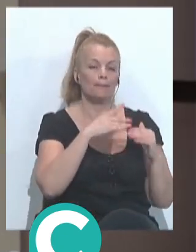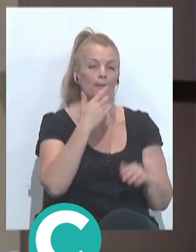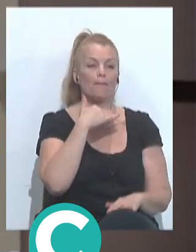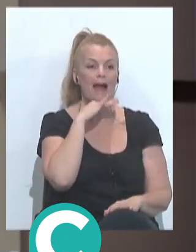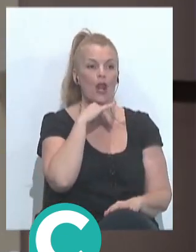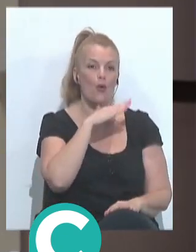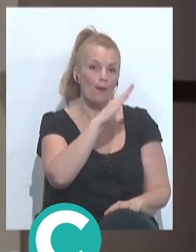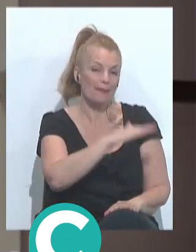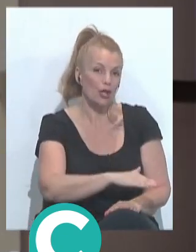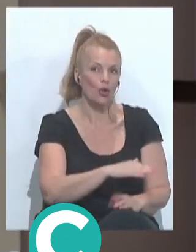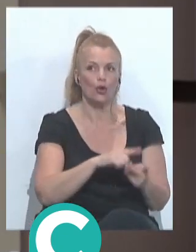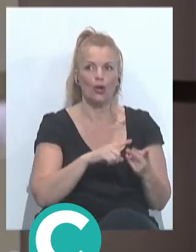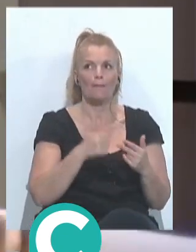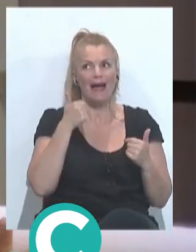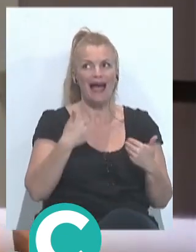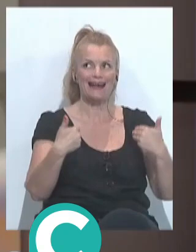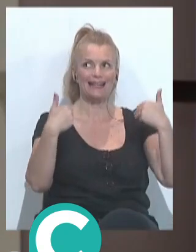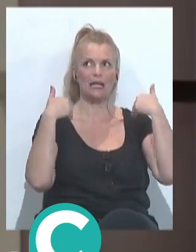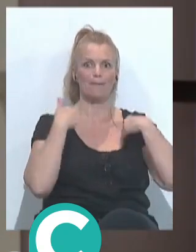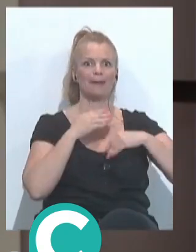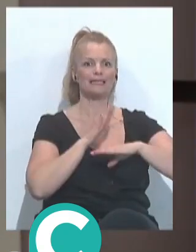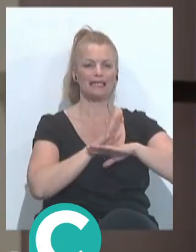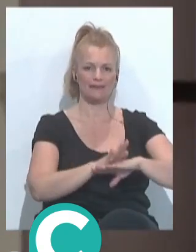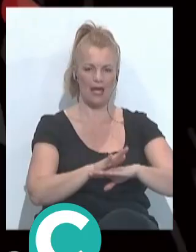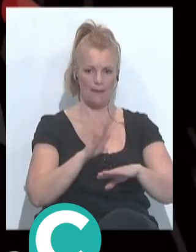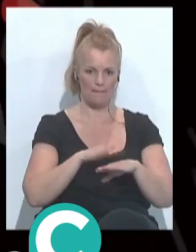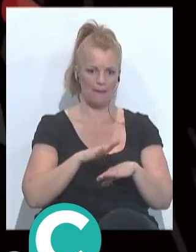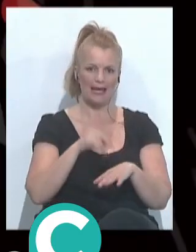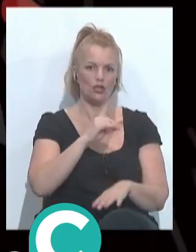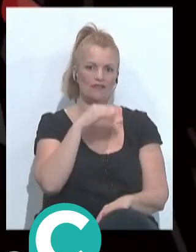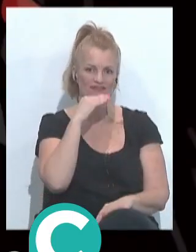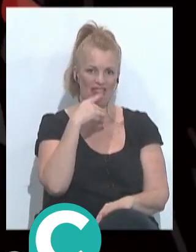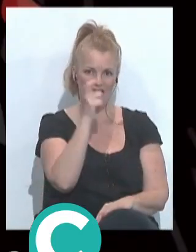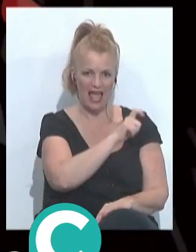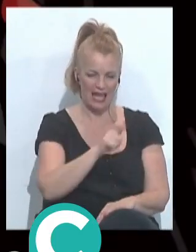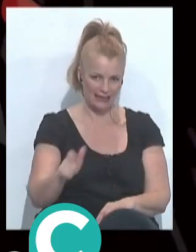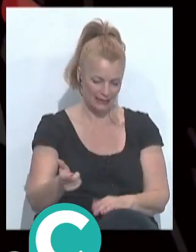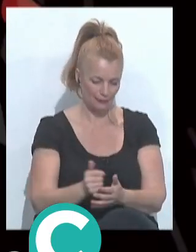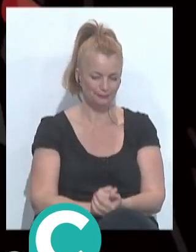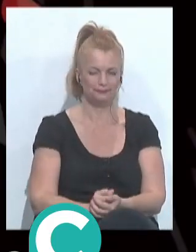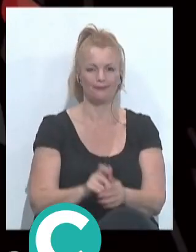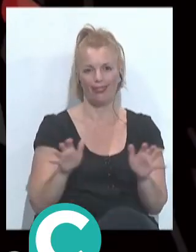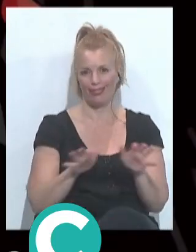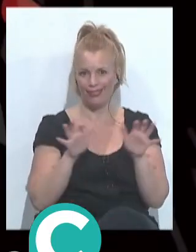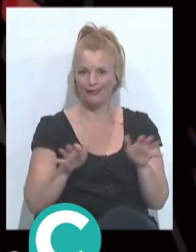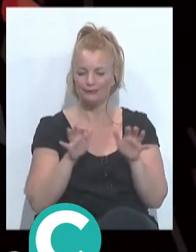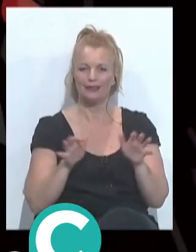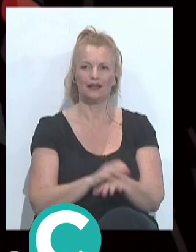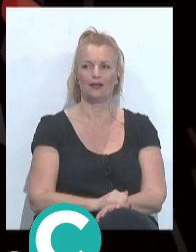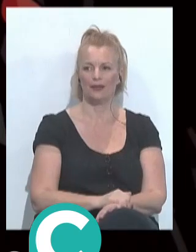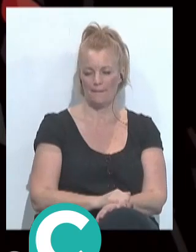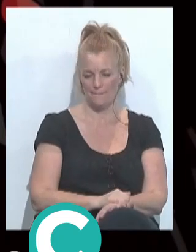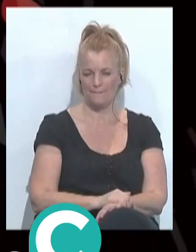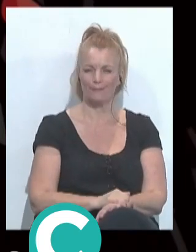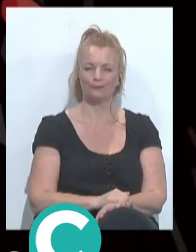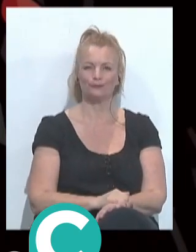que, entre comillas, tenga mayor representatividad para cabrear a menos gente. Pero la segunda parte... Porque ya es cabrear